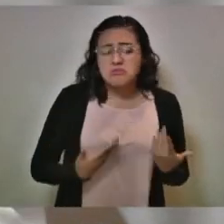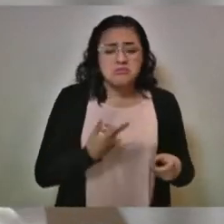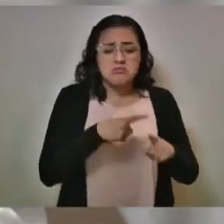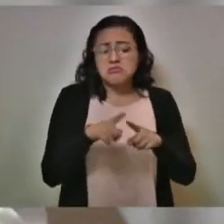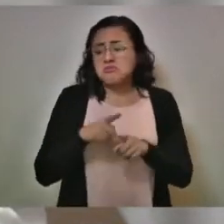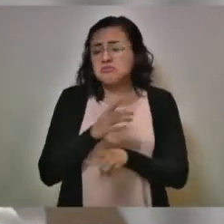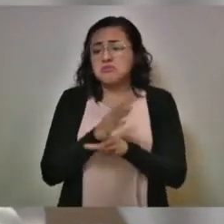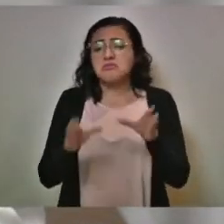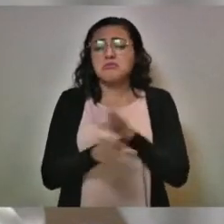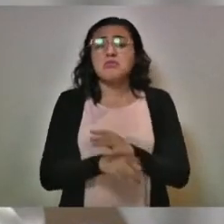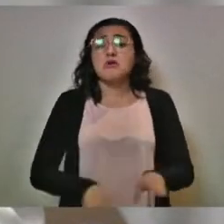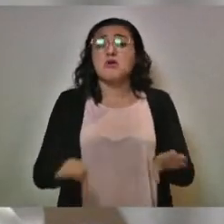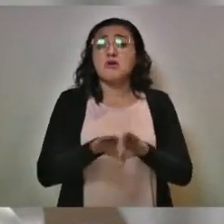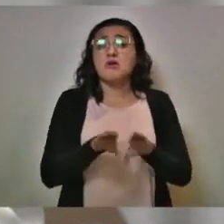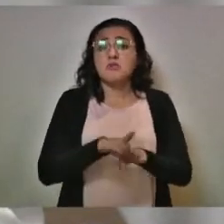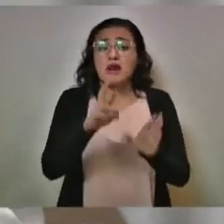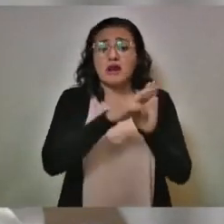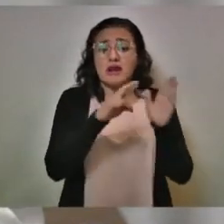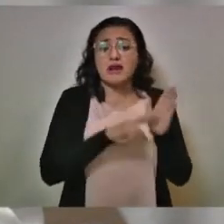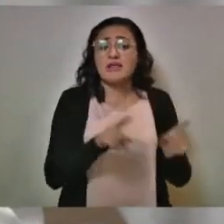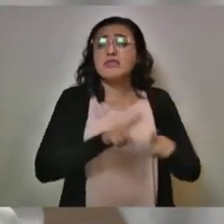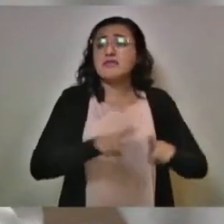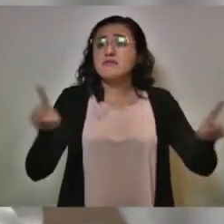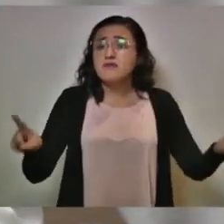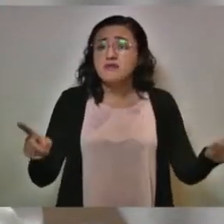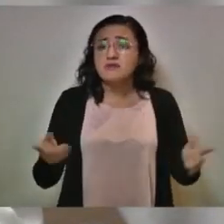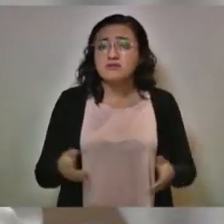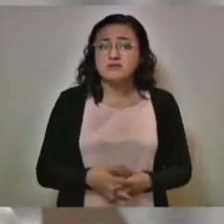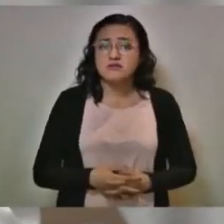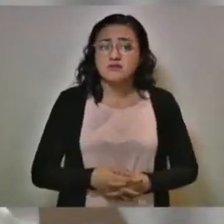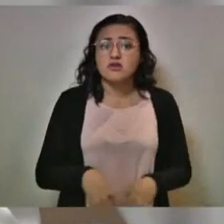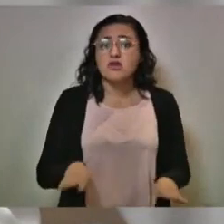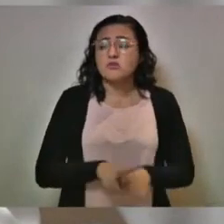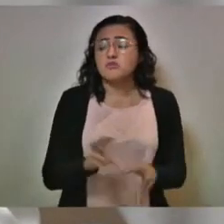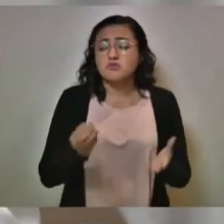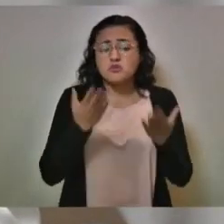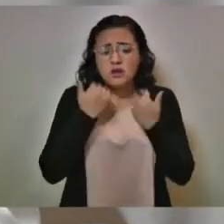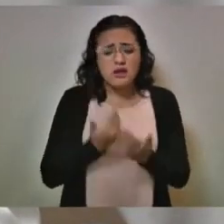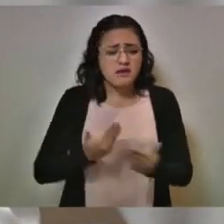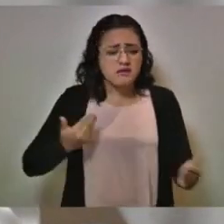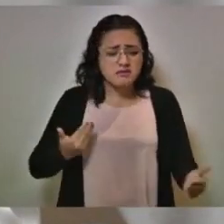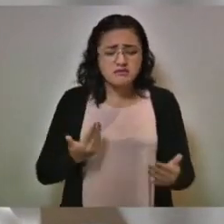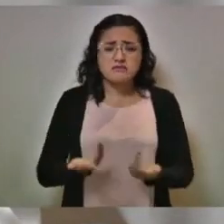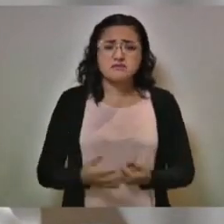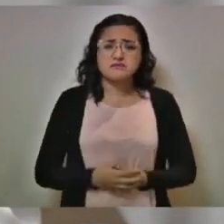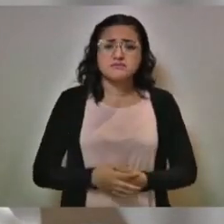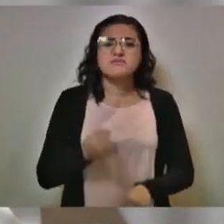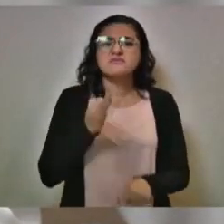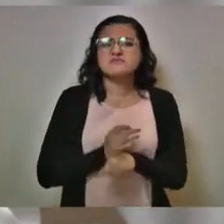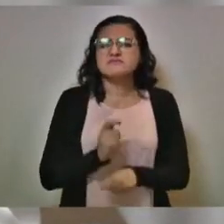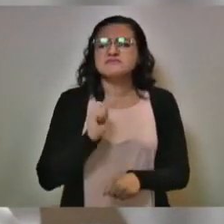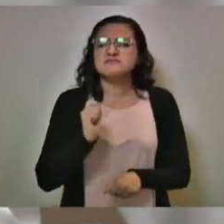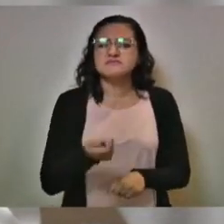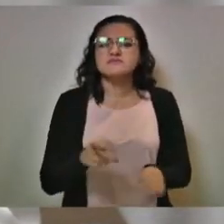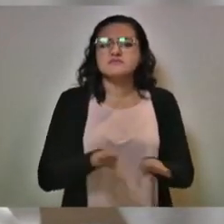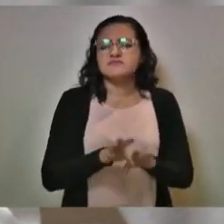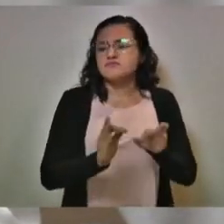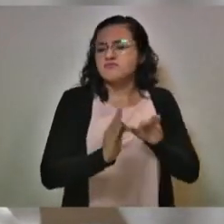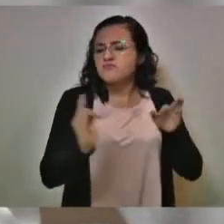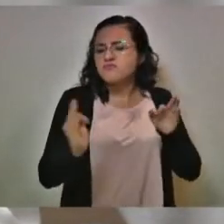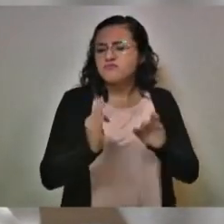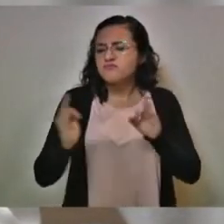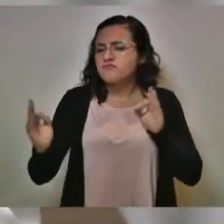pero de acuerdo a reglas que ya son diferentes a las que no había antes y una de esas es la sana